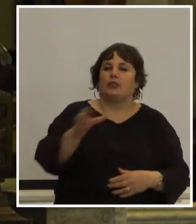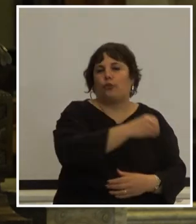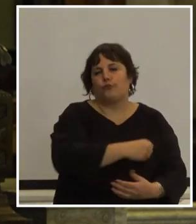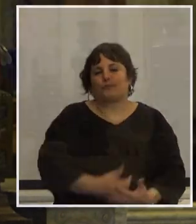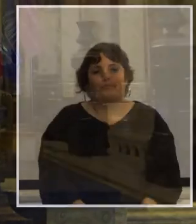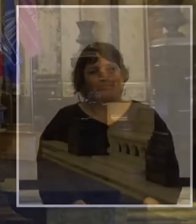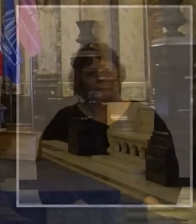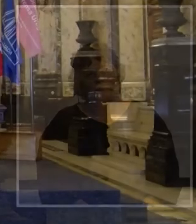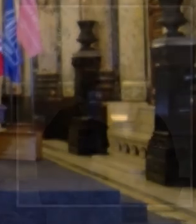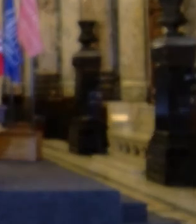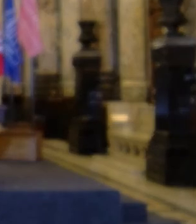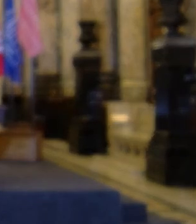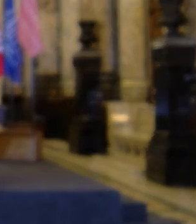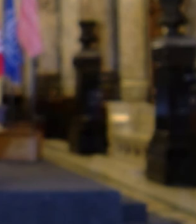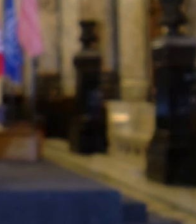gracias gracias